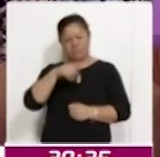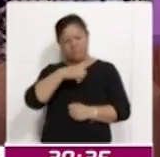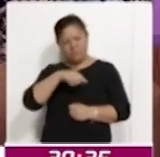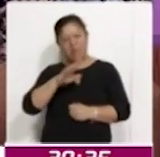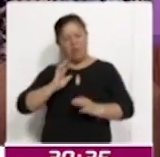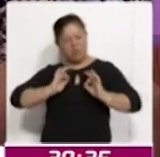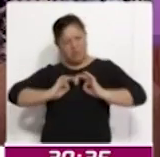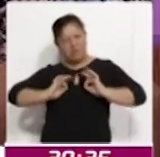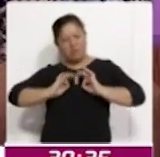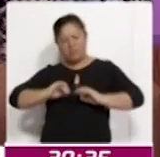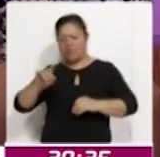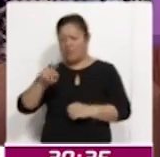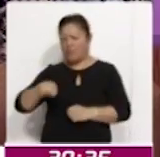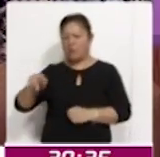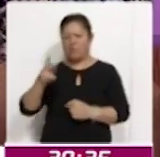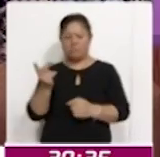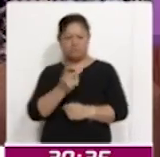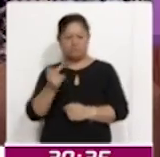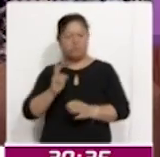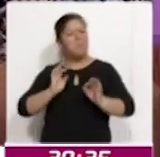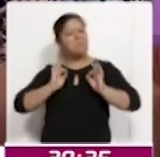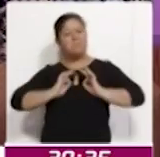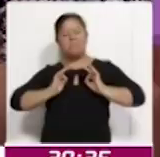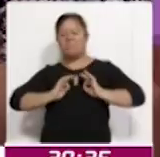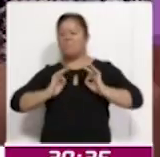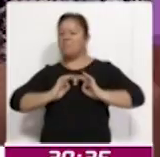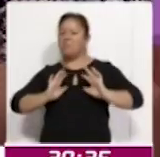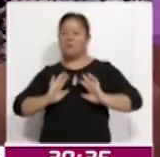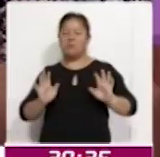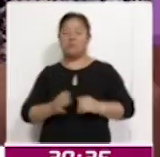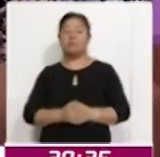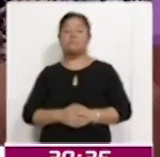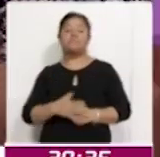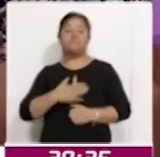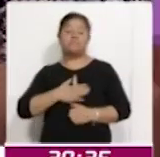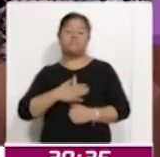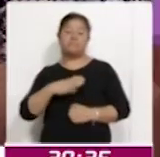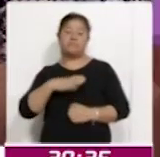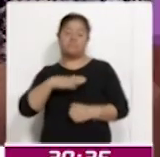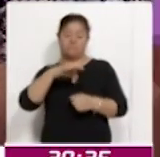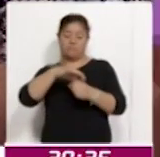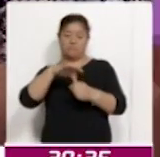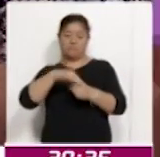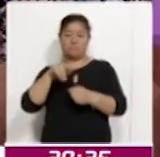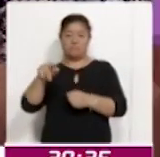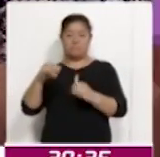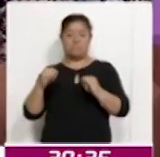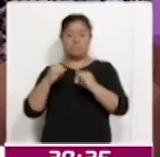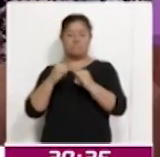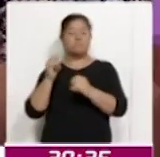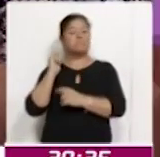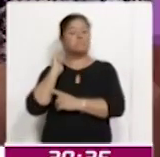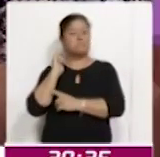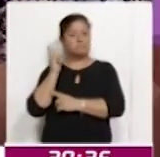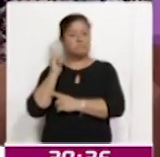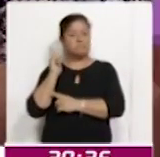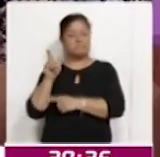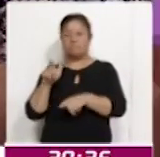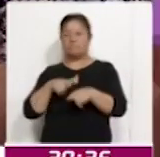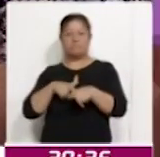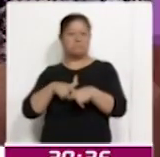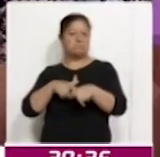tranquilo, un ambiente pacífico y nosotros hacemos votos en el Instituto porque así continúe, porque tengamos una